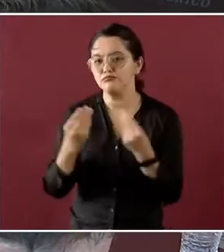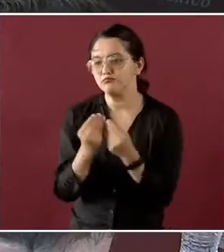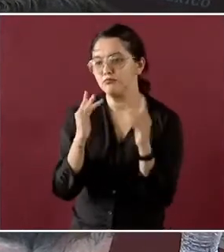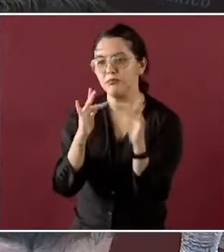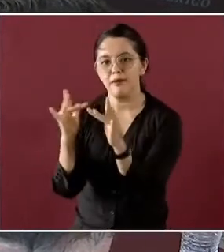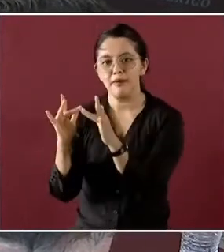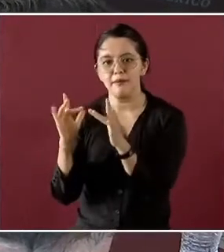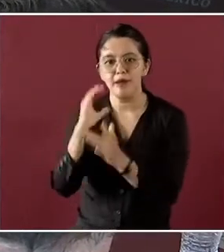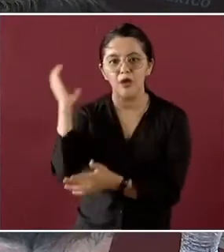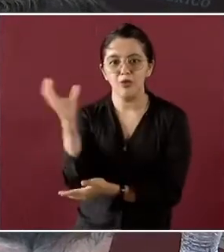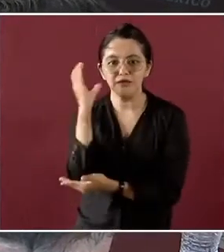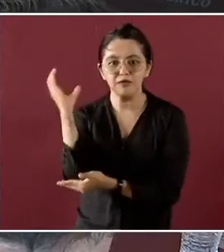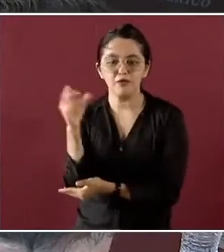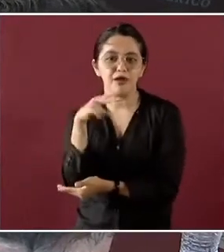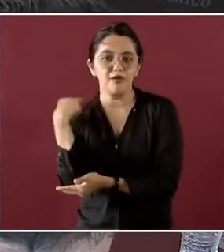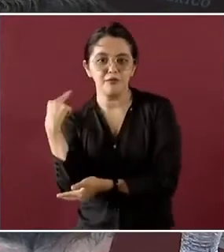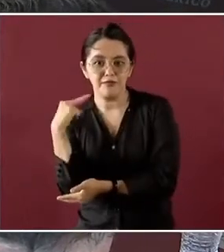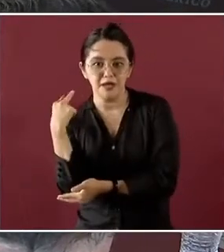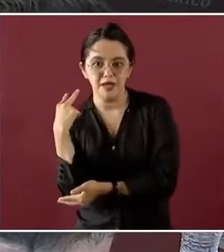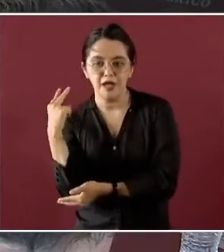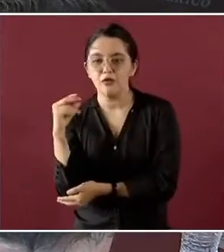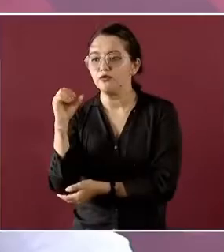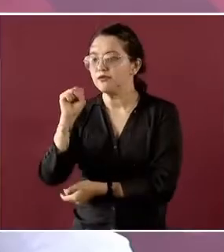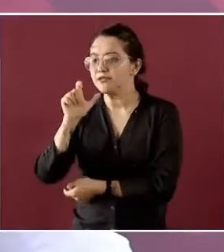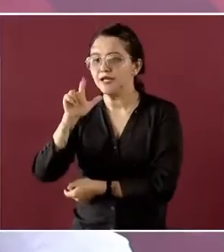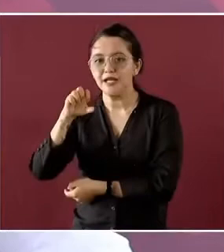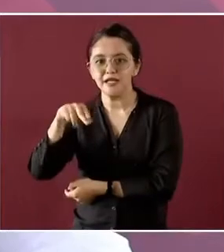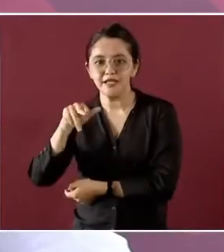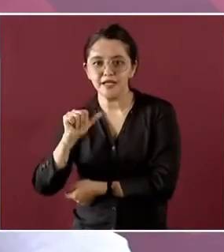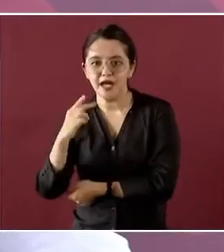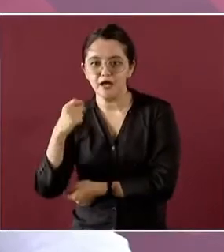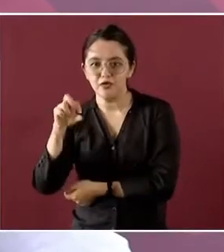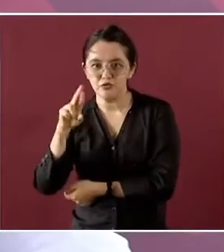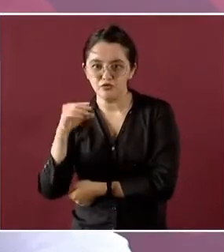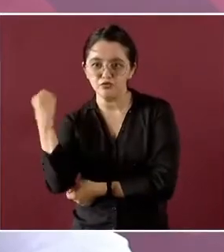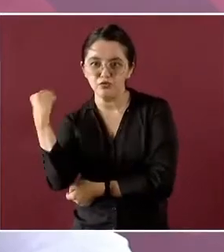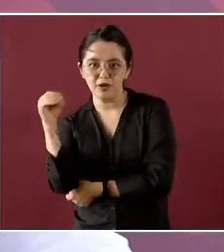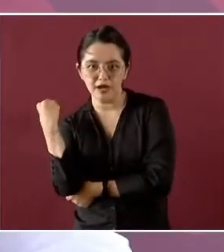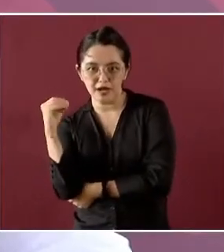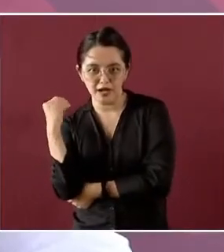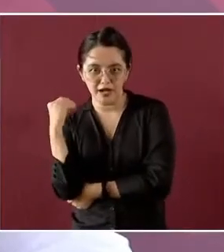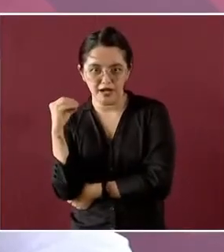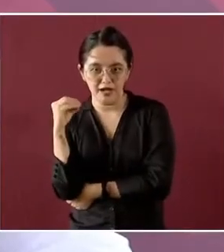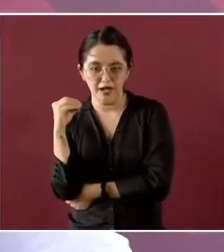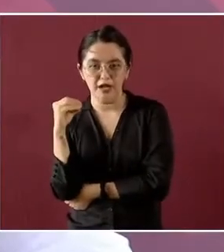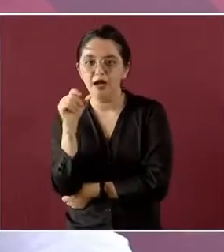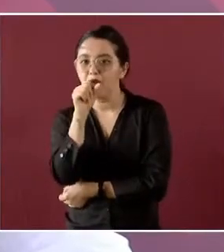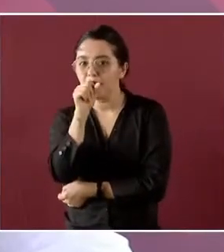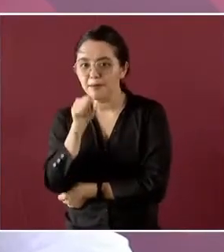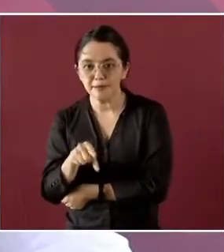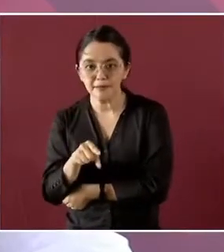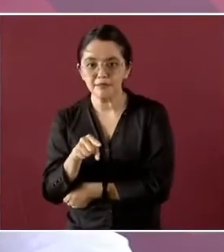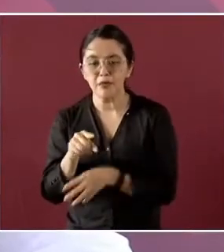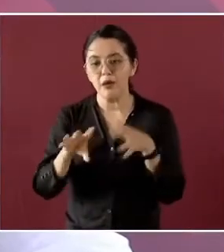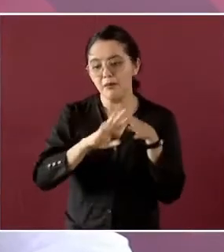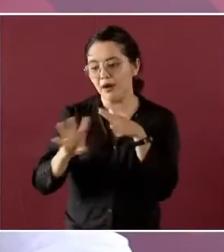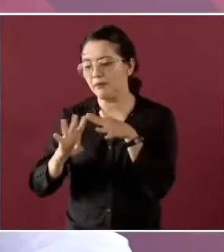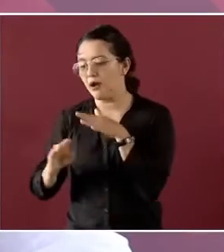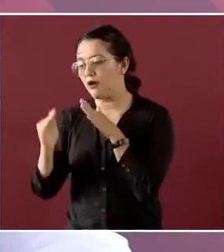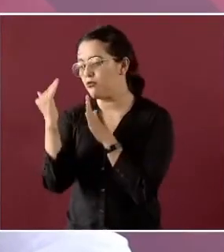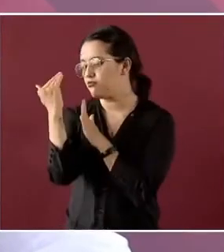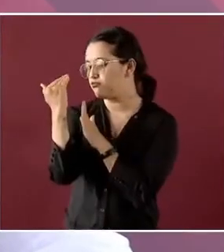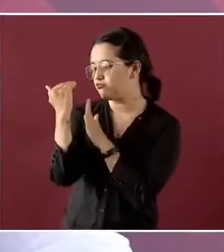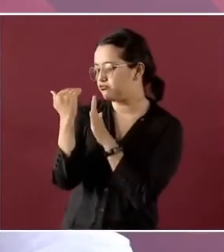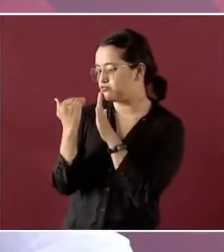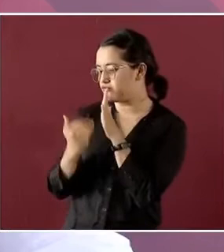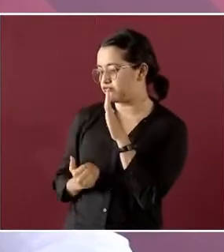Coatzacoalcos-Veracruz con Salina Cruz-Oaxaca y, en consecuencia, disminuir la migración y el desfase que